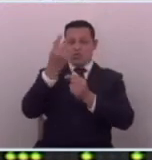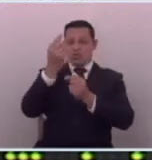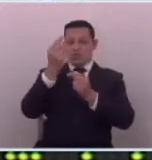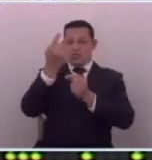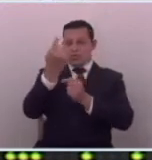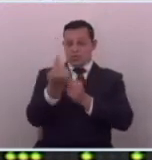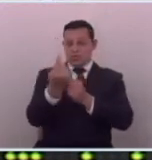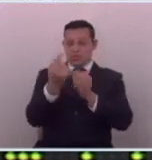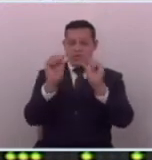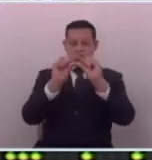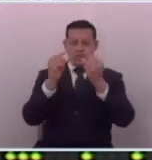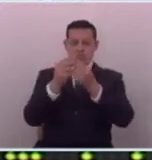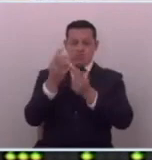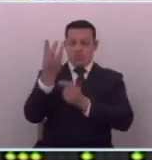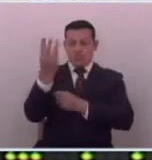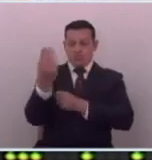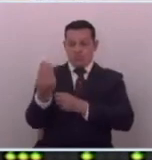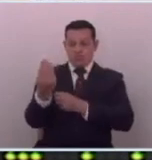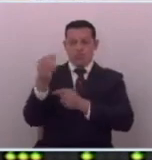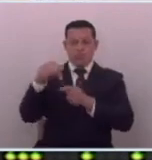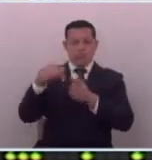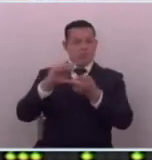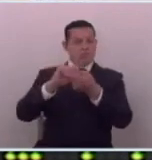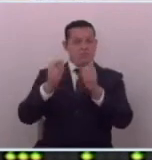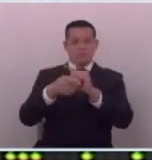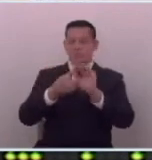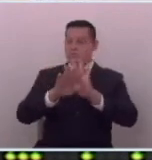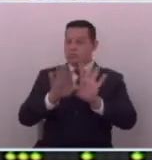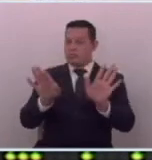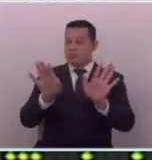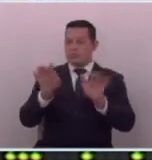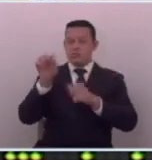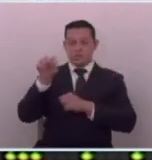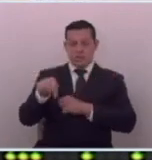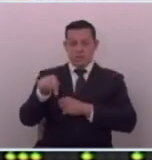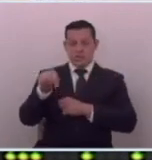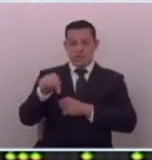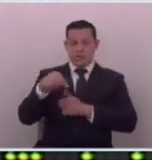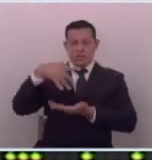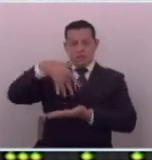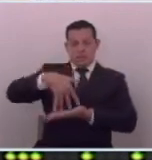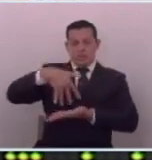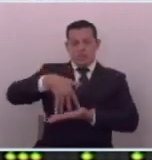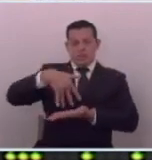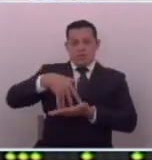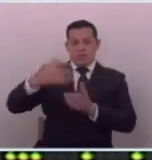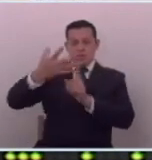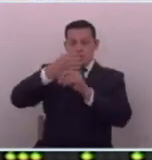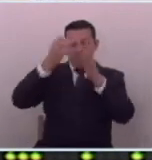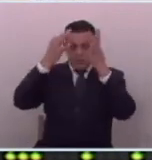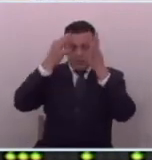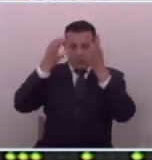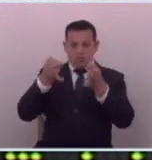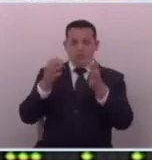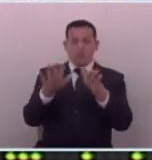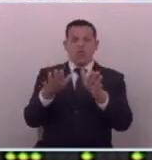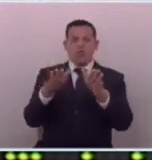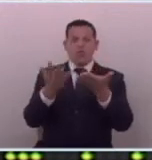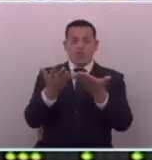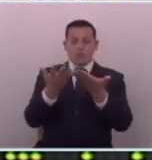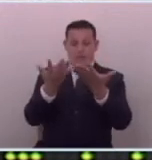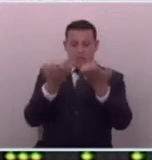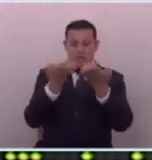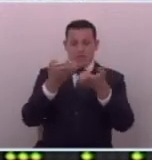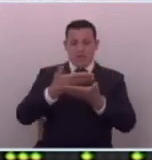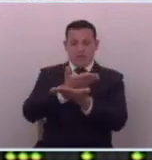ahora eso ha cambiado y ahora la población la que decide cómo es que